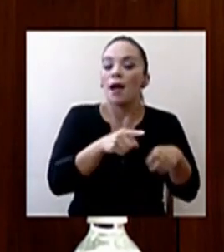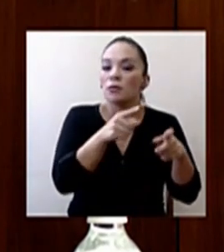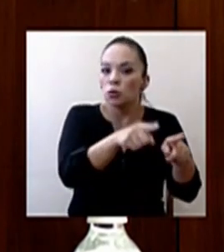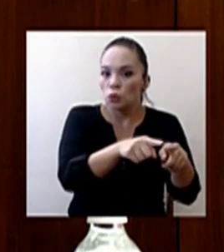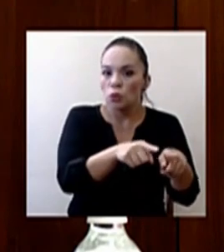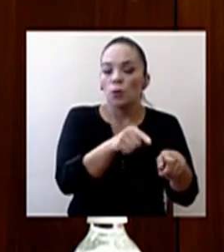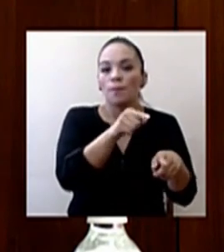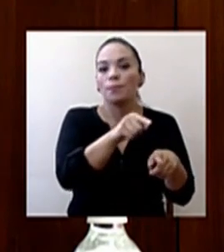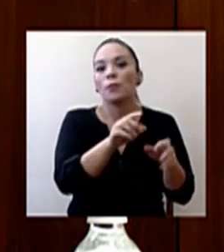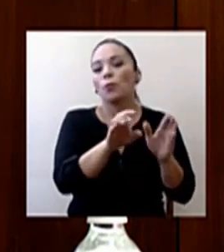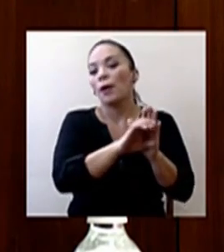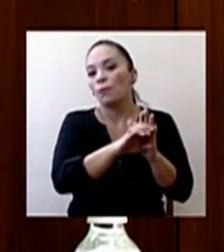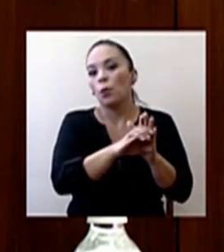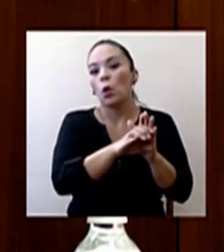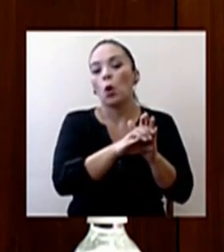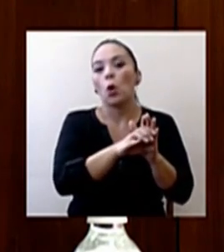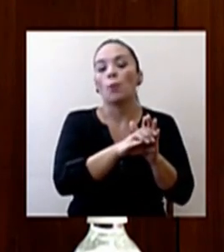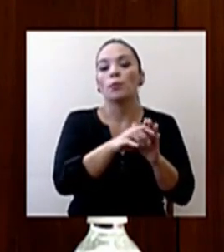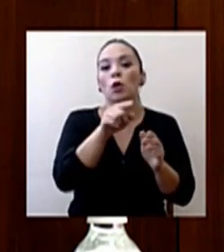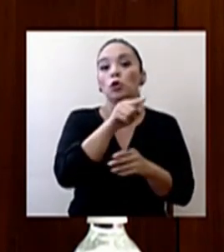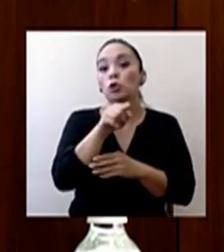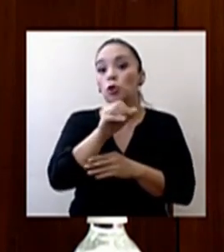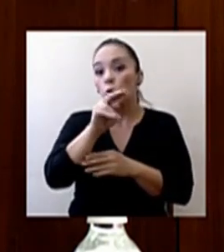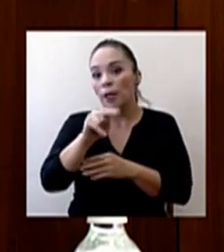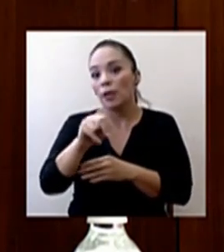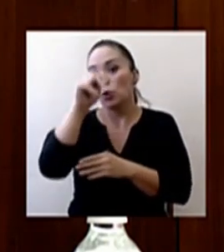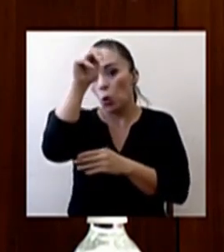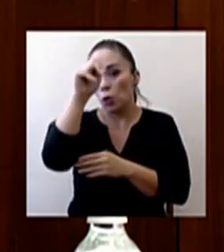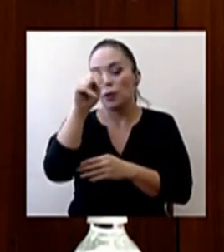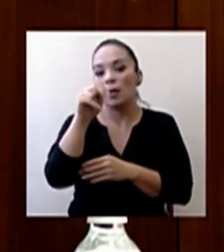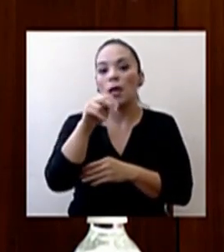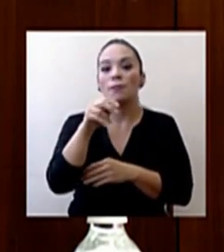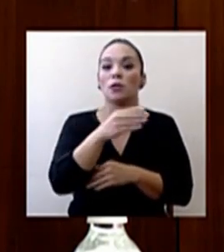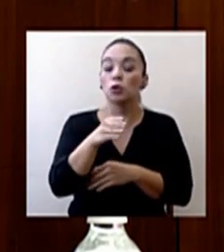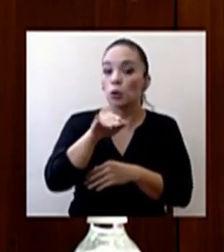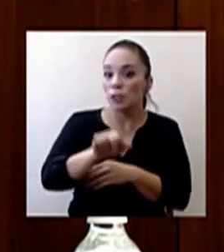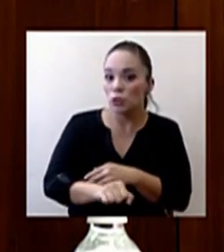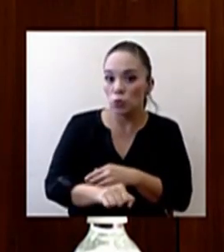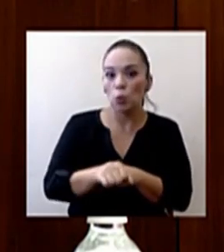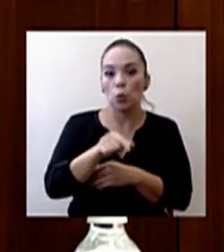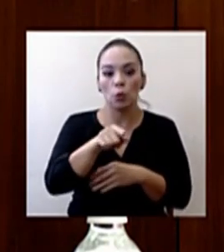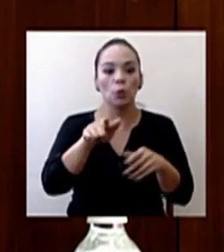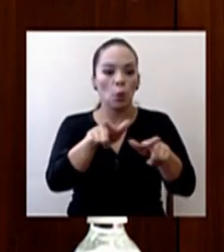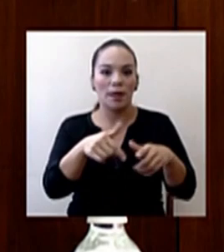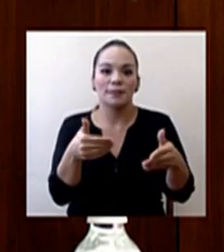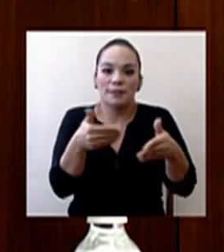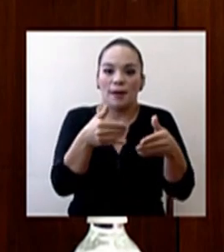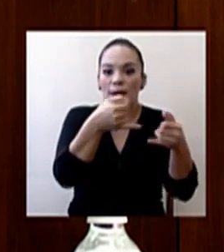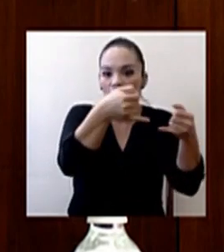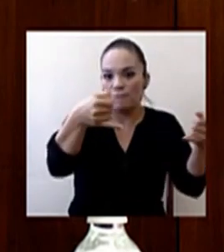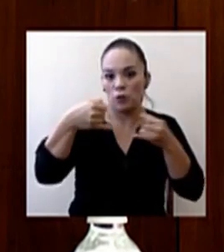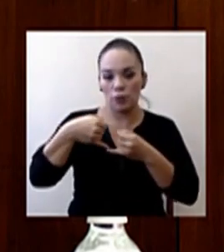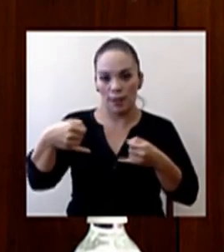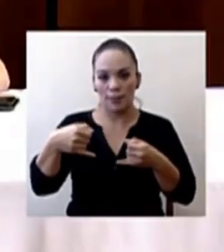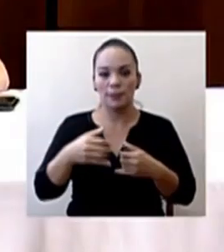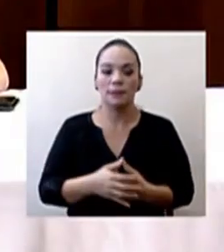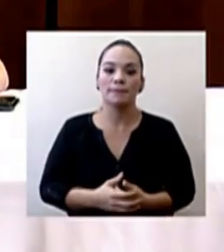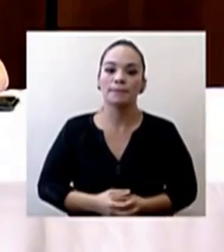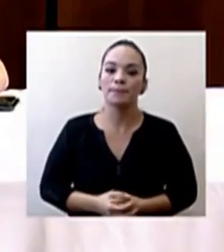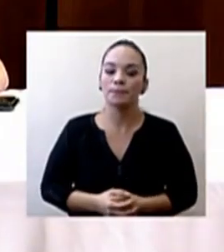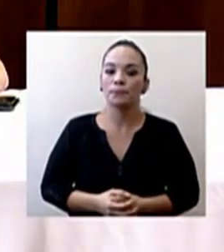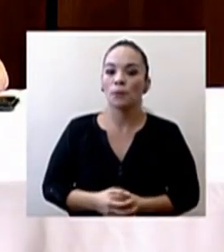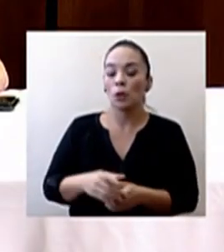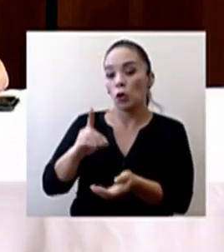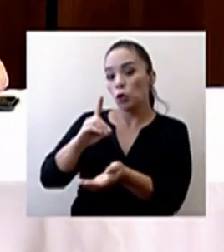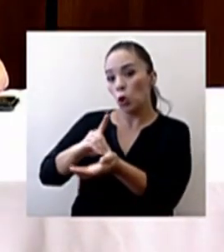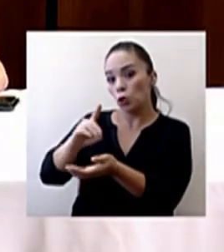inclusive en zona norte y zona sur, que es zonas cercanas a nuestras fronteras. Doctor Marín,